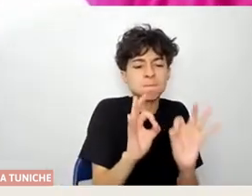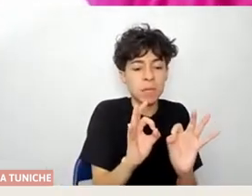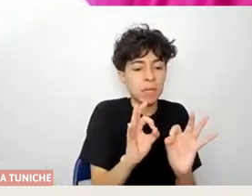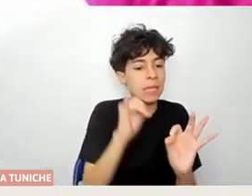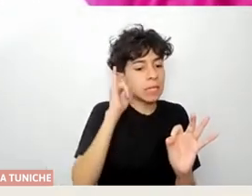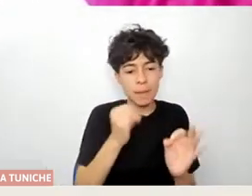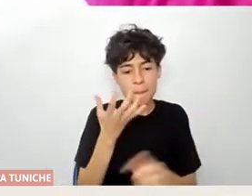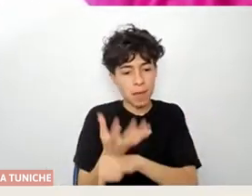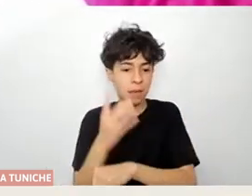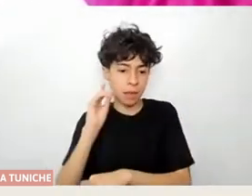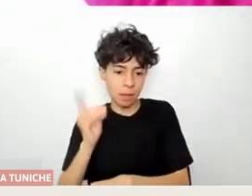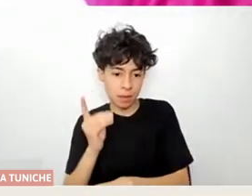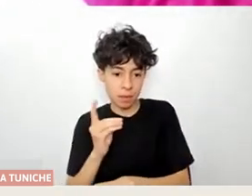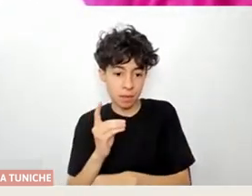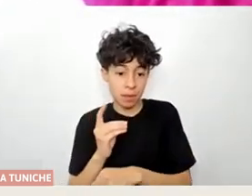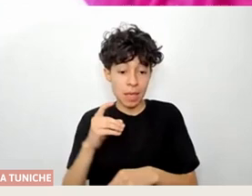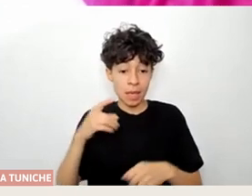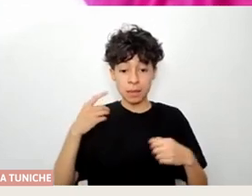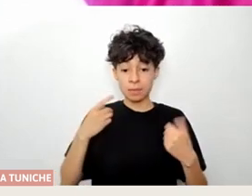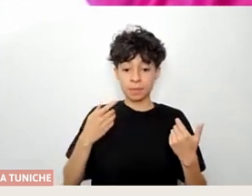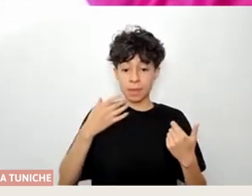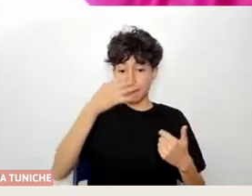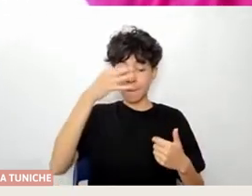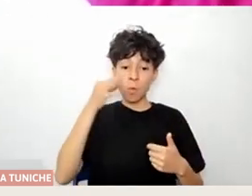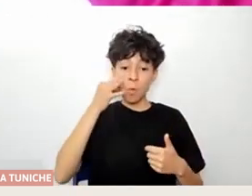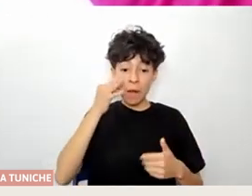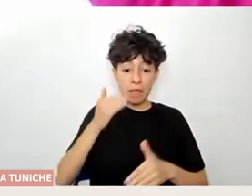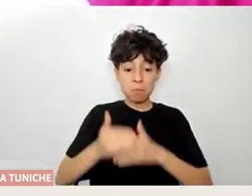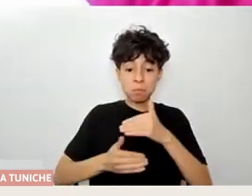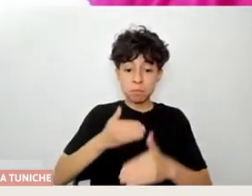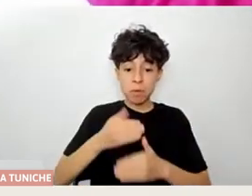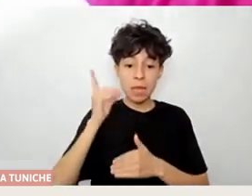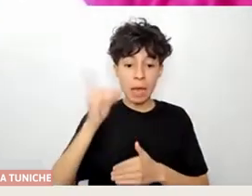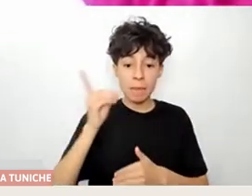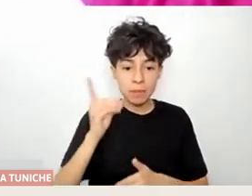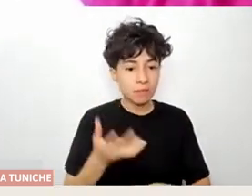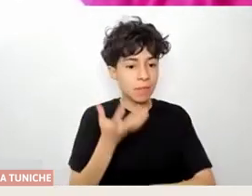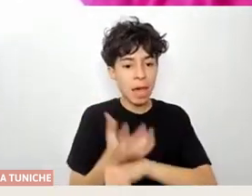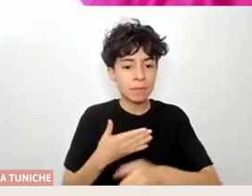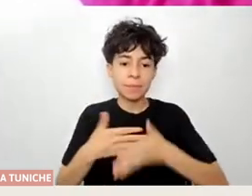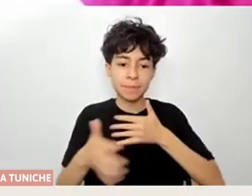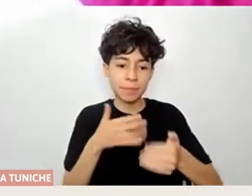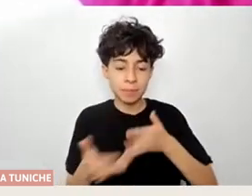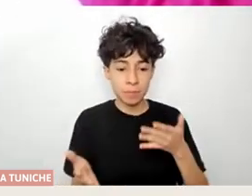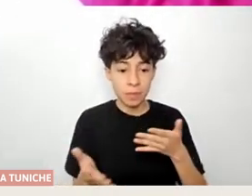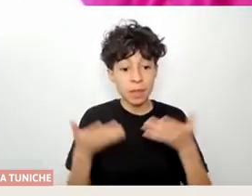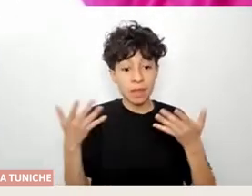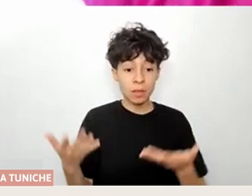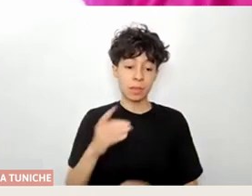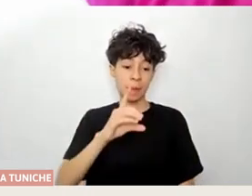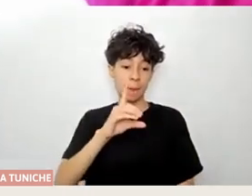suceder en la humanidad, entonces, sea en braille, sea con fierros como la cámara o la computadora o el móvil,